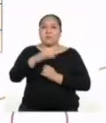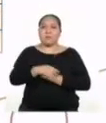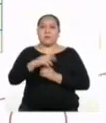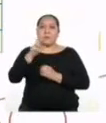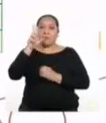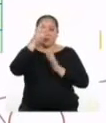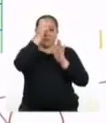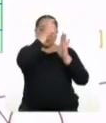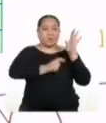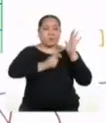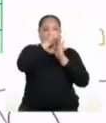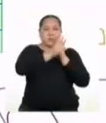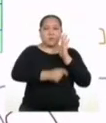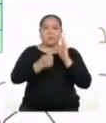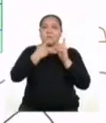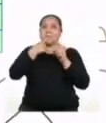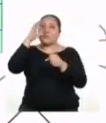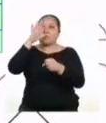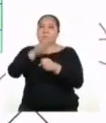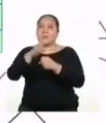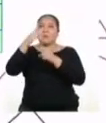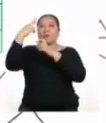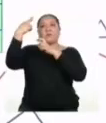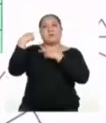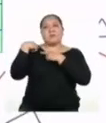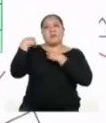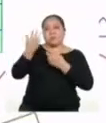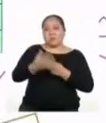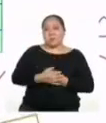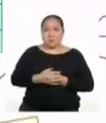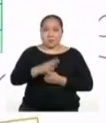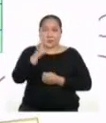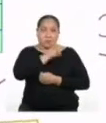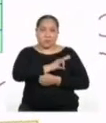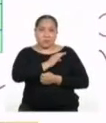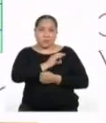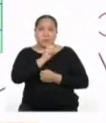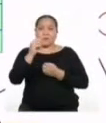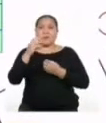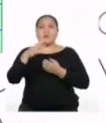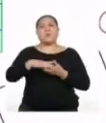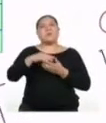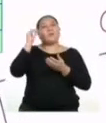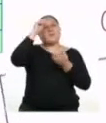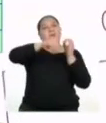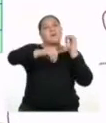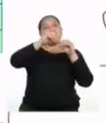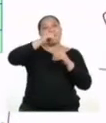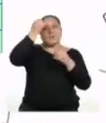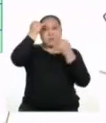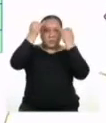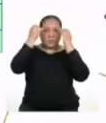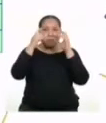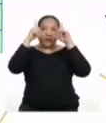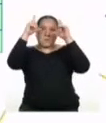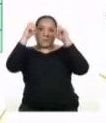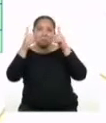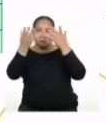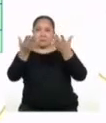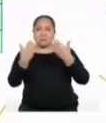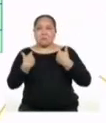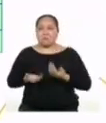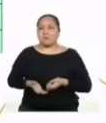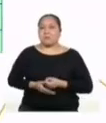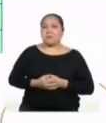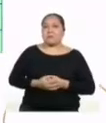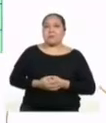columnas, en las que hay compromisos y responsables. Aprovechen para anotar las ideas o tomarle una foto si tienen una